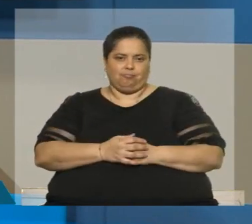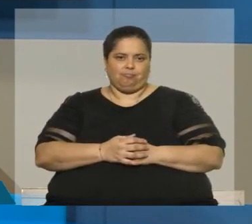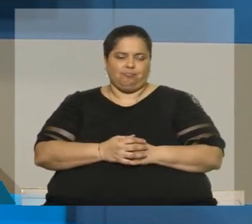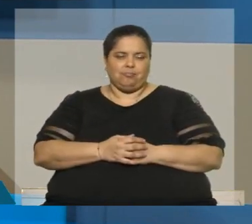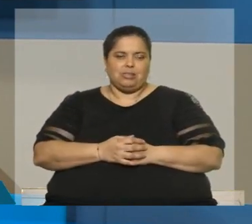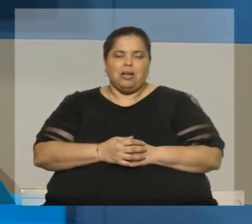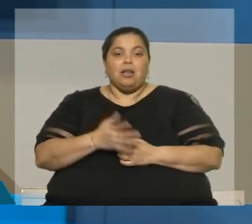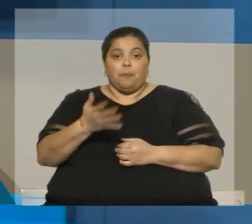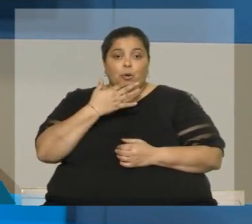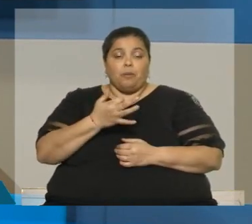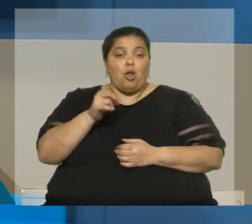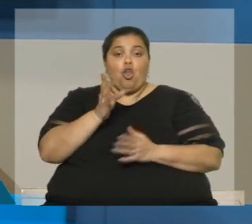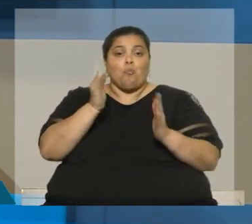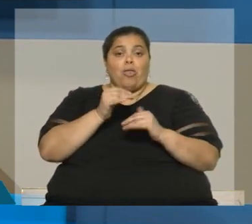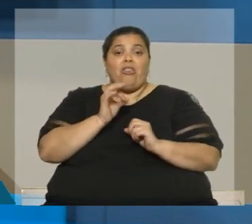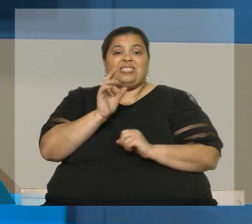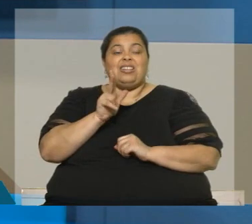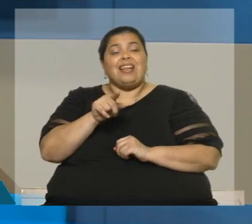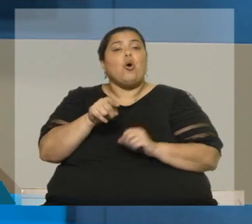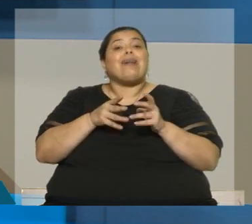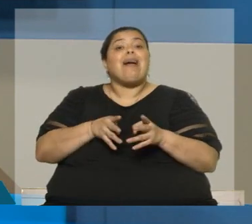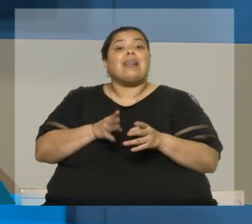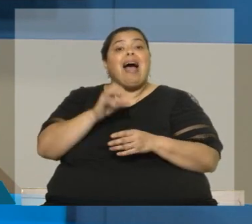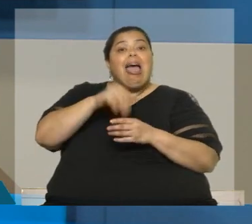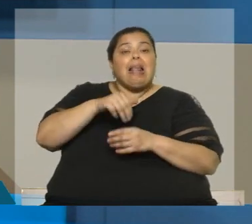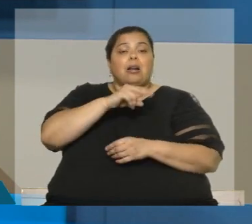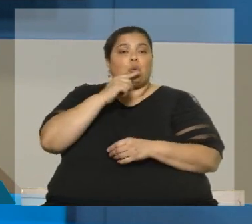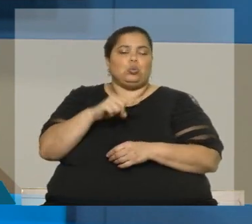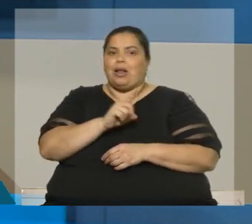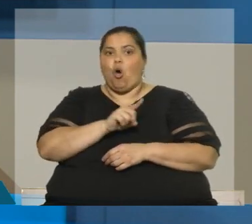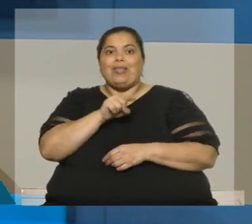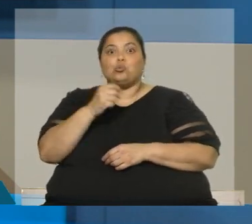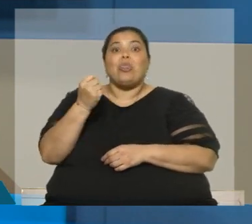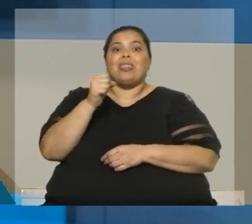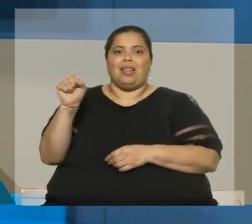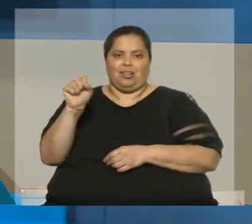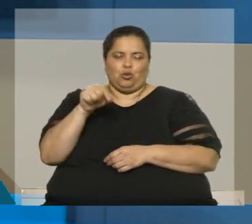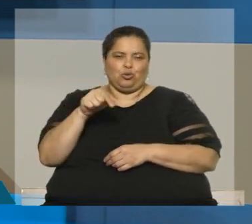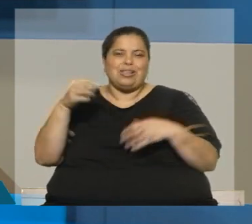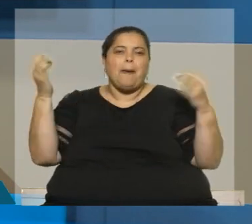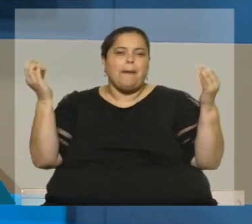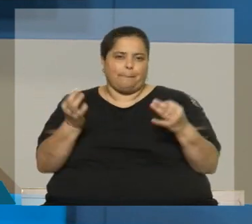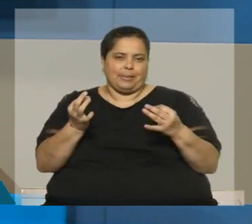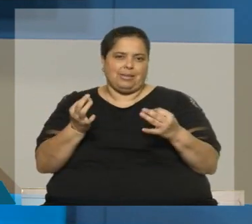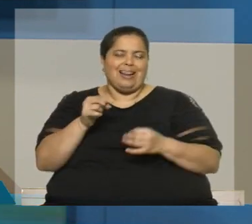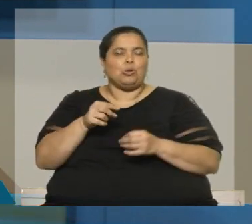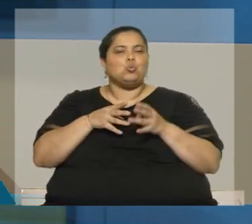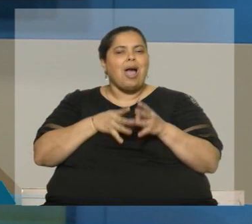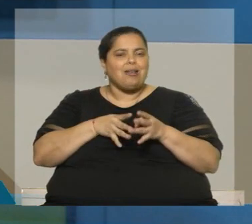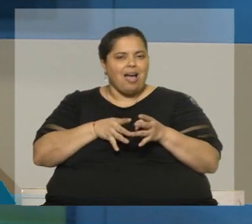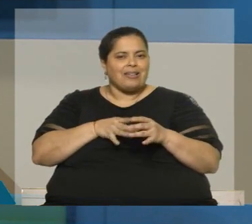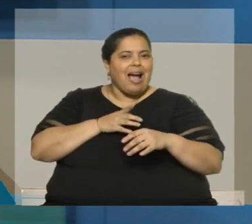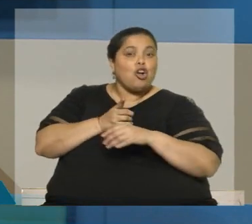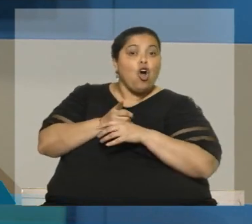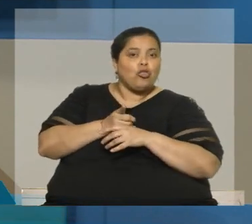se puede ni decir que esto es una guerra en Rusia. Es un delito. Esto es una operación especial. Esto es una guerra declarada contra